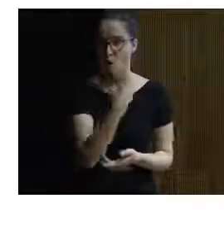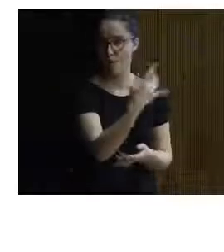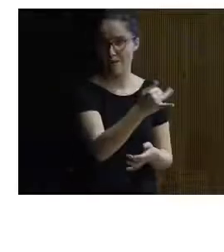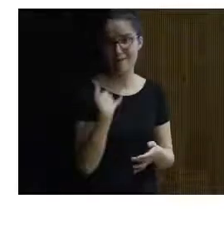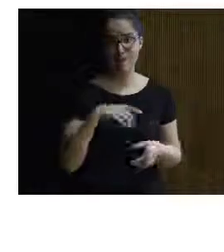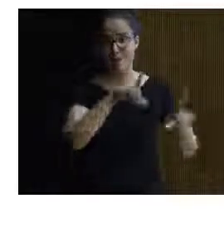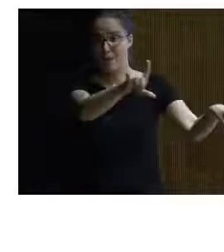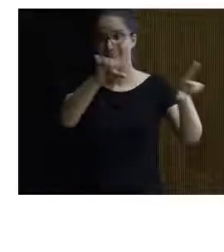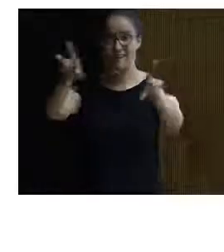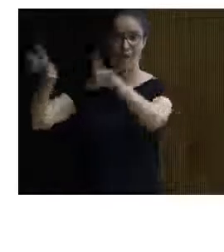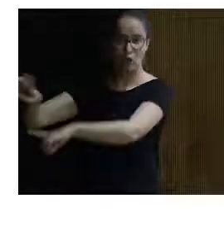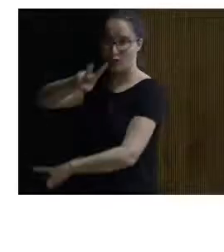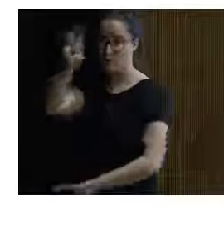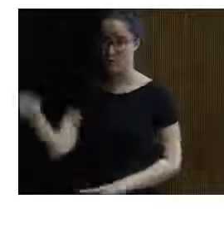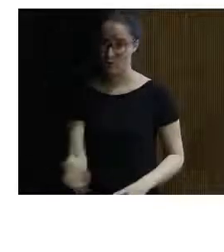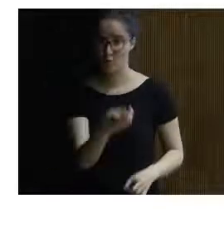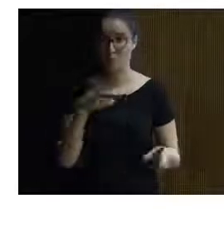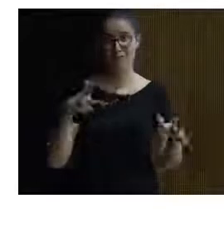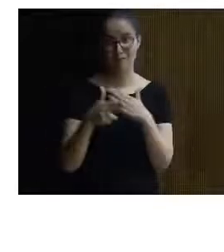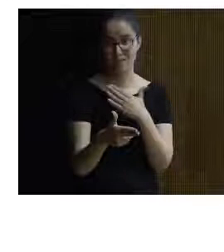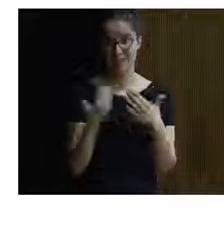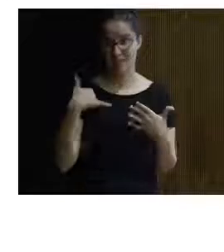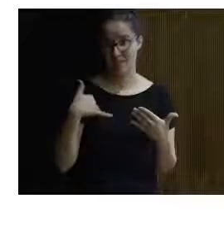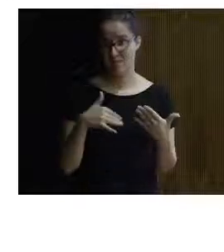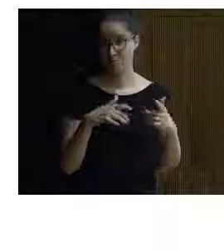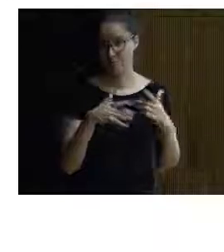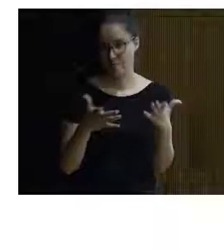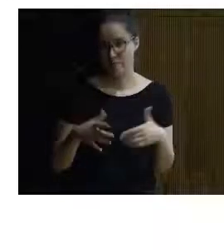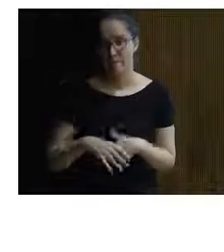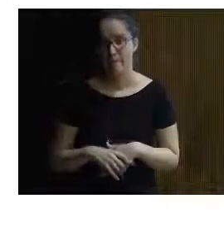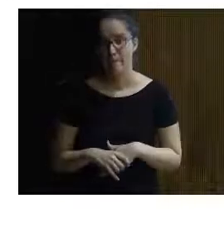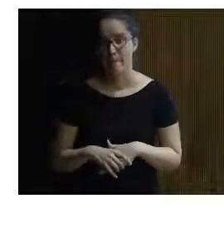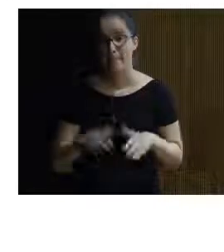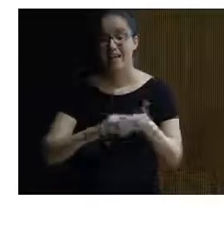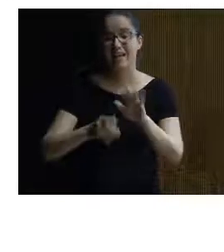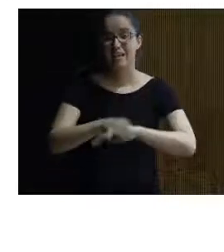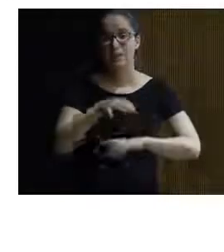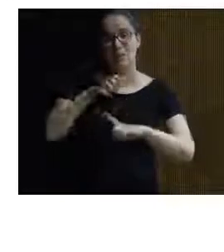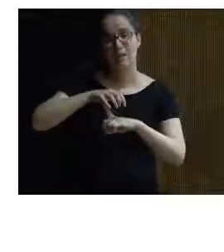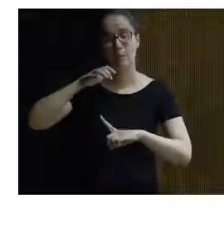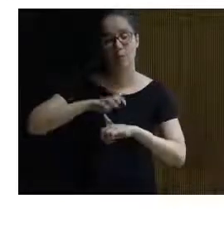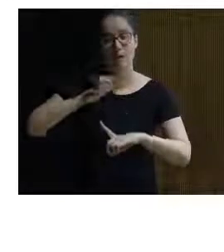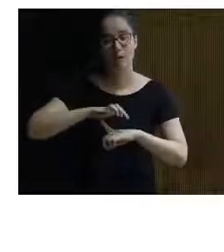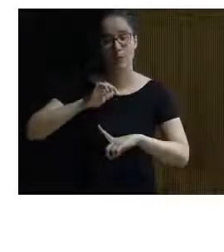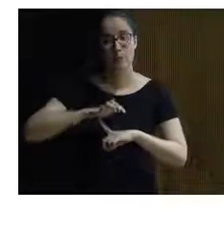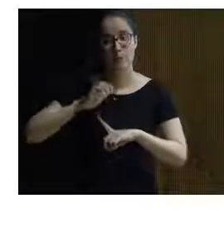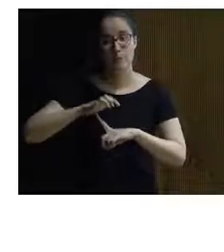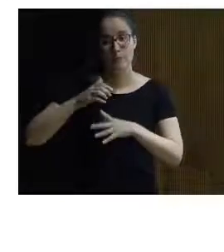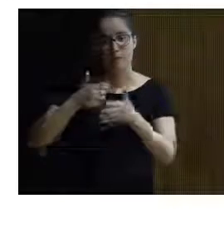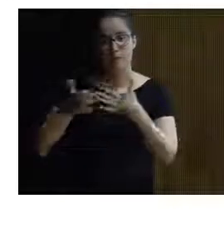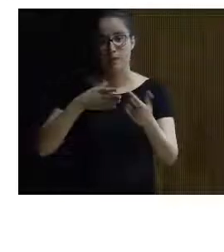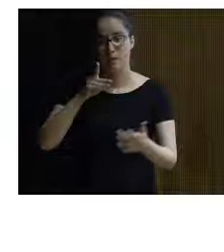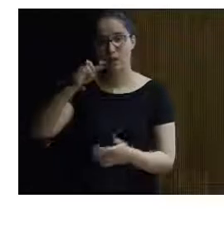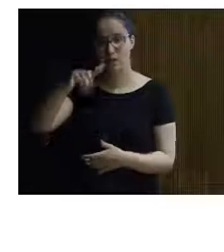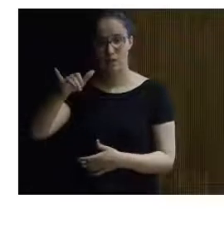otros paneles pues un poquitín distintos y que no que no hayan tenido ya su réplica la arquitectura del parque está de mano de Dani